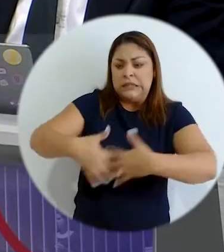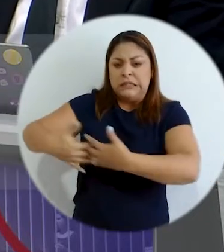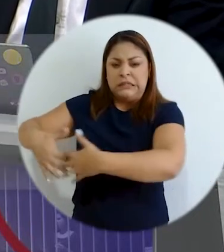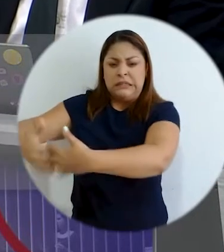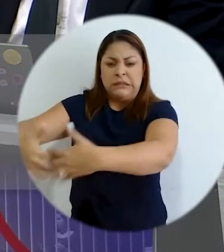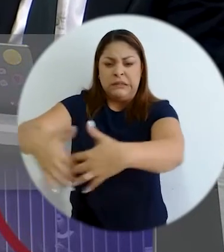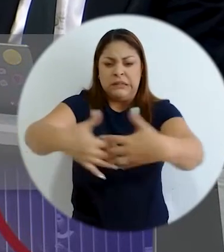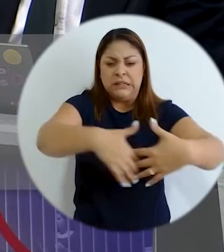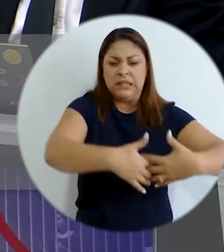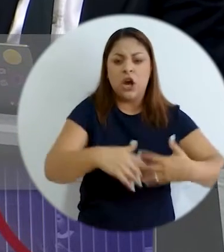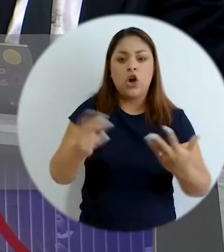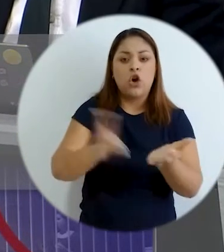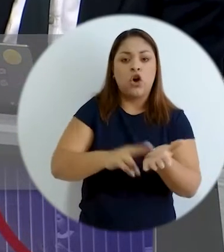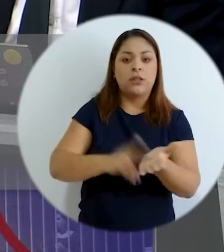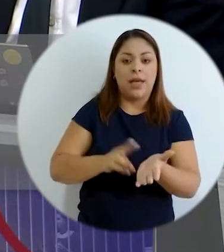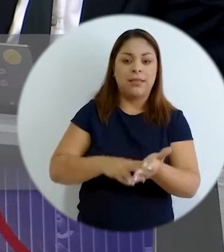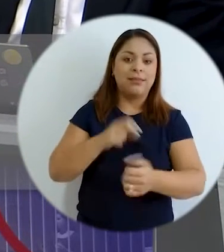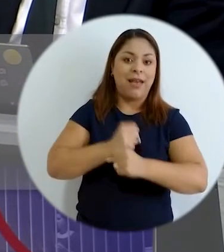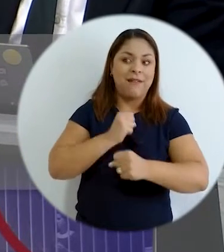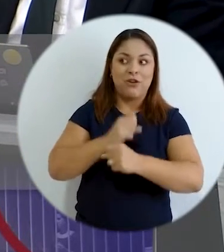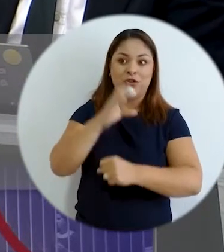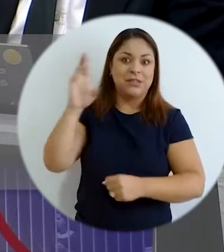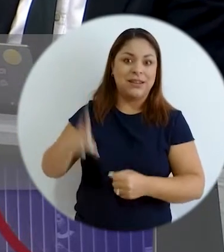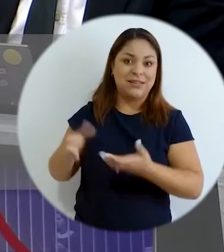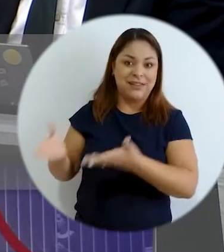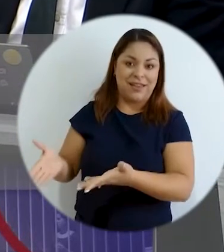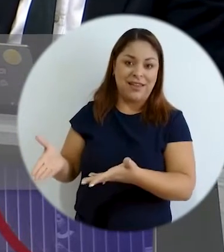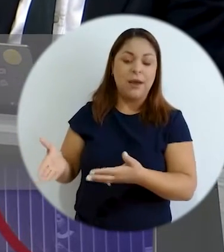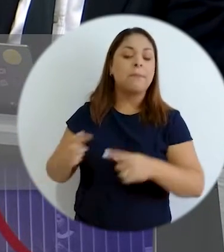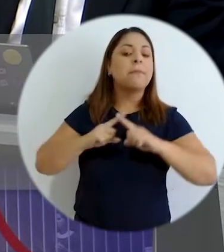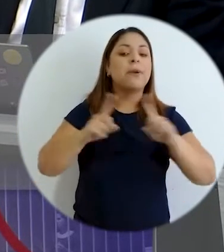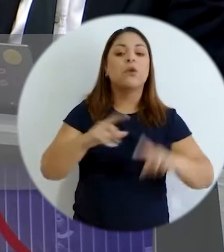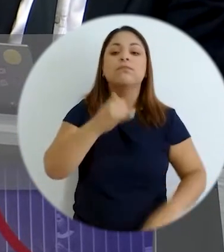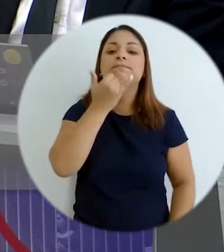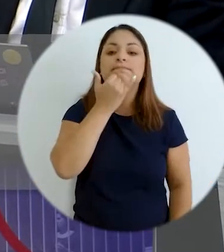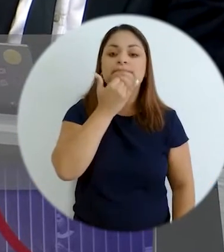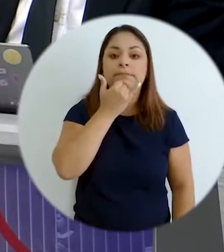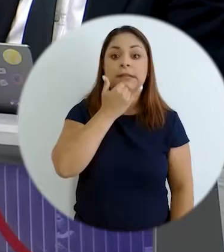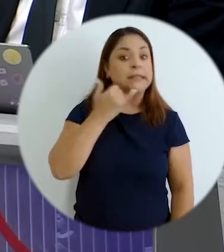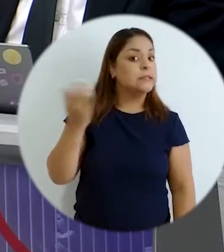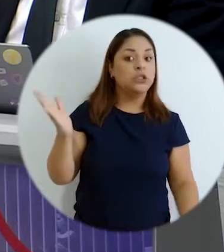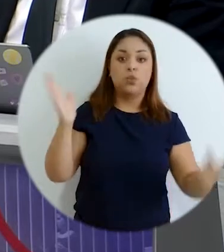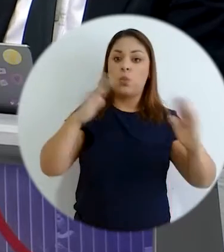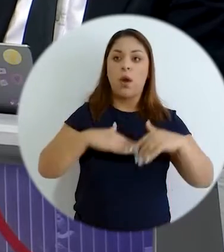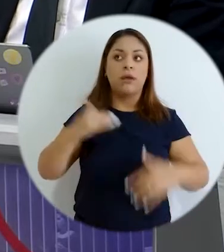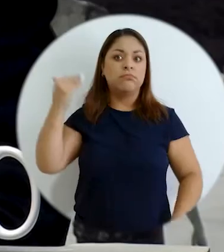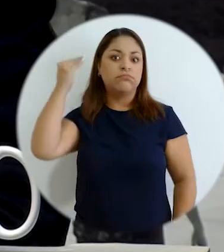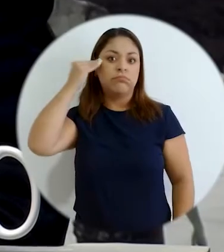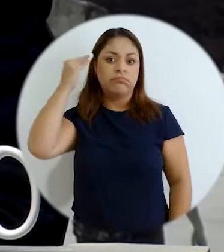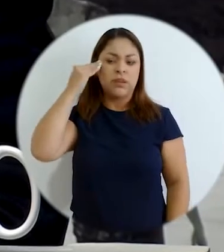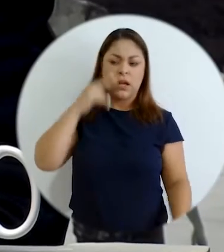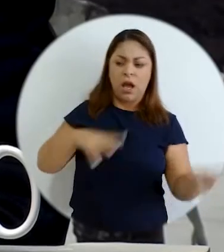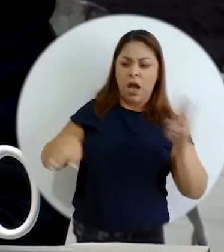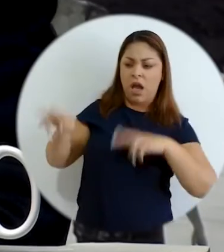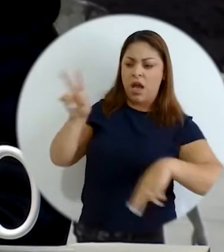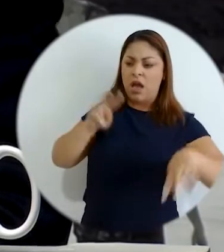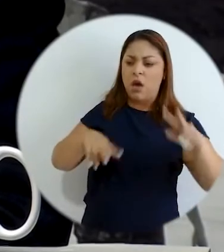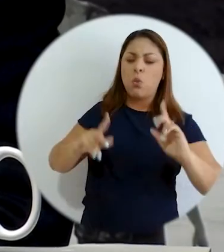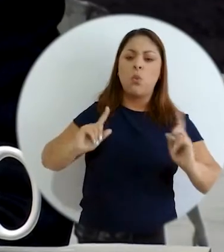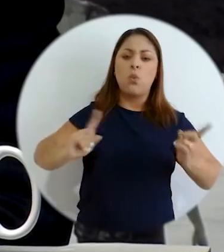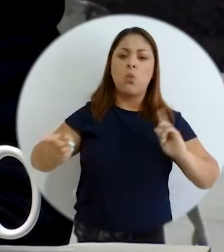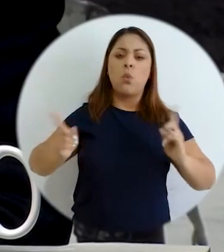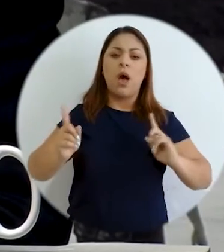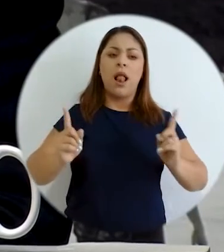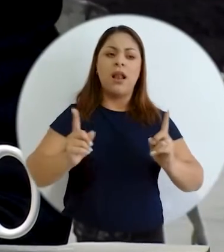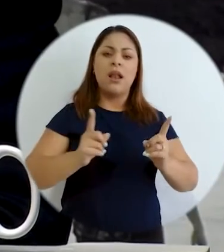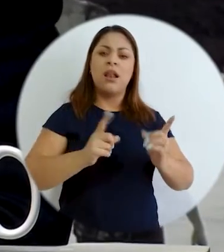contratan a costarricenses pero ¿qué es lo que pasa? que si no tenemos capacidad de hacer la lectura de las demandas de